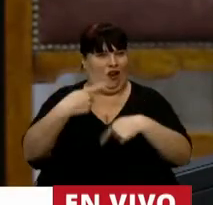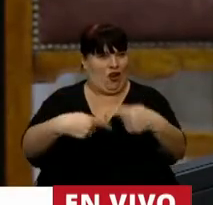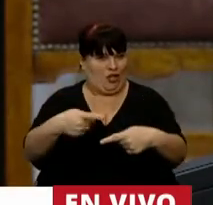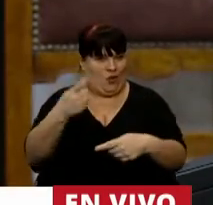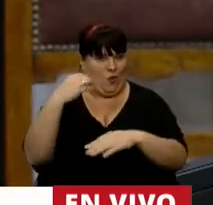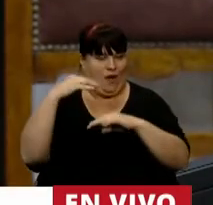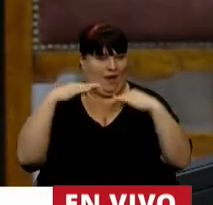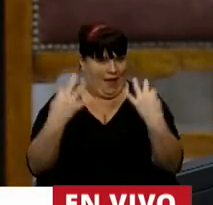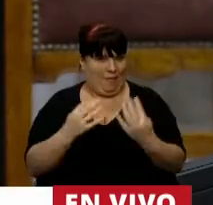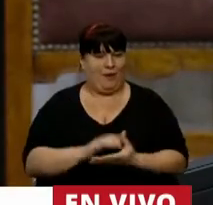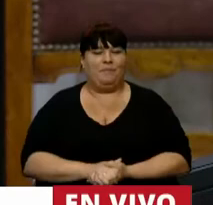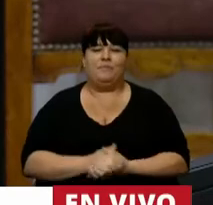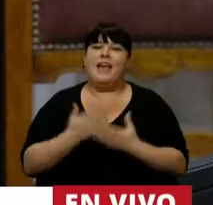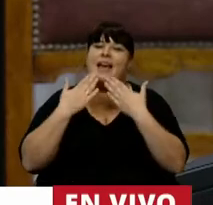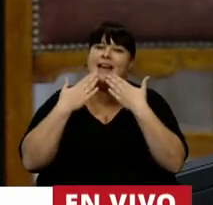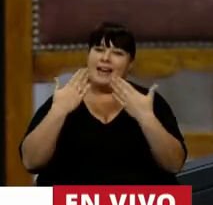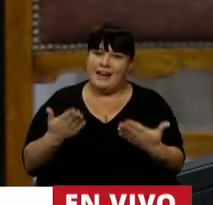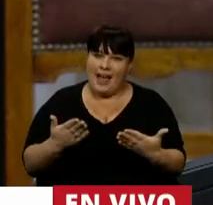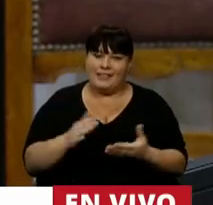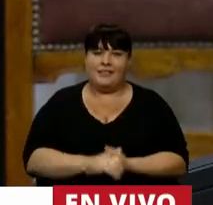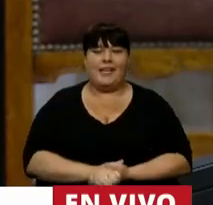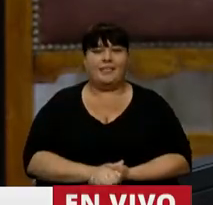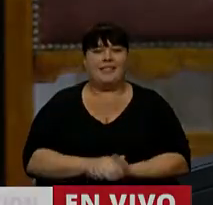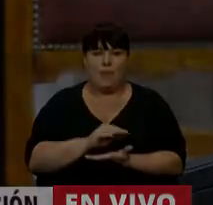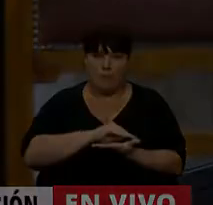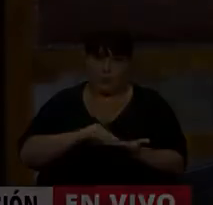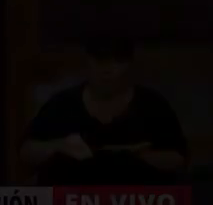la Cámara. Gracias, diputado.